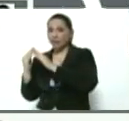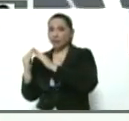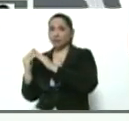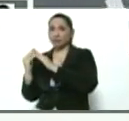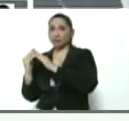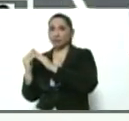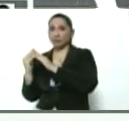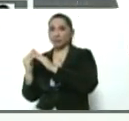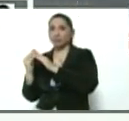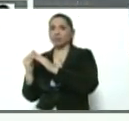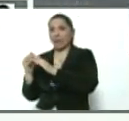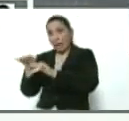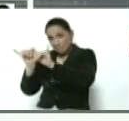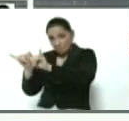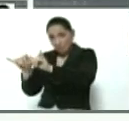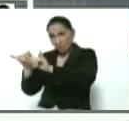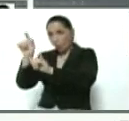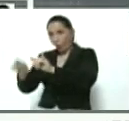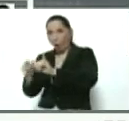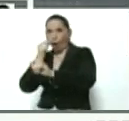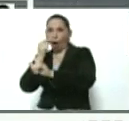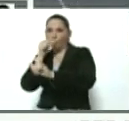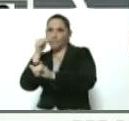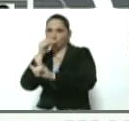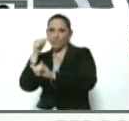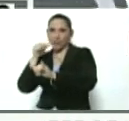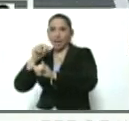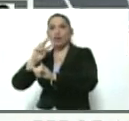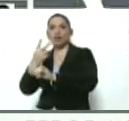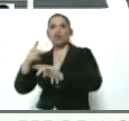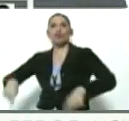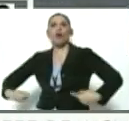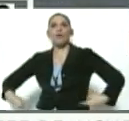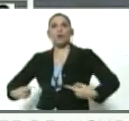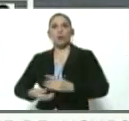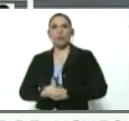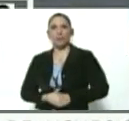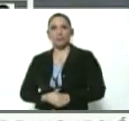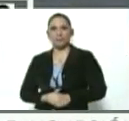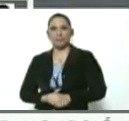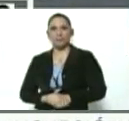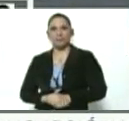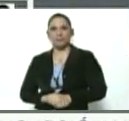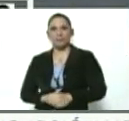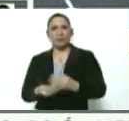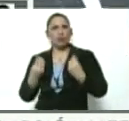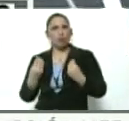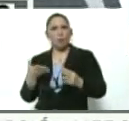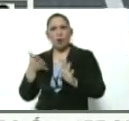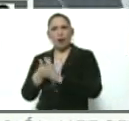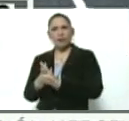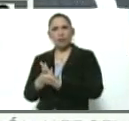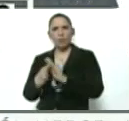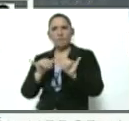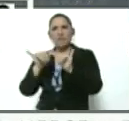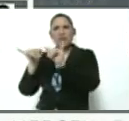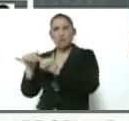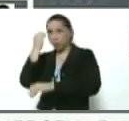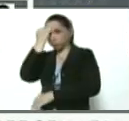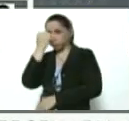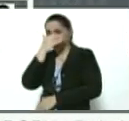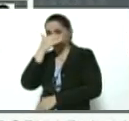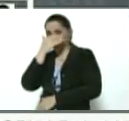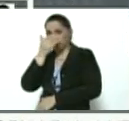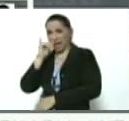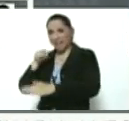es precisamente este narcotraficante, Elkin López Torres. Cómo es que estos mismos mercenarios que estaban